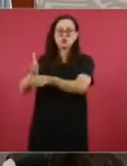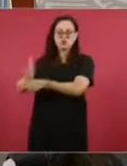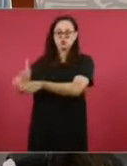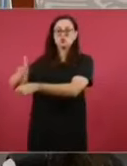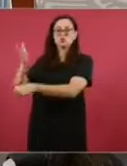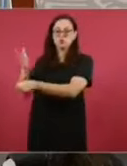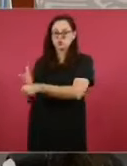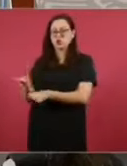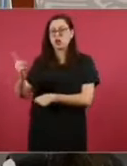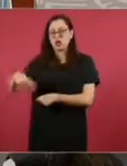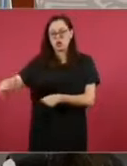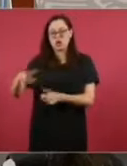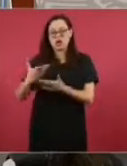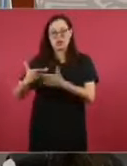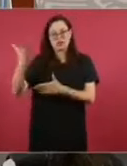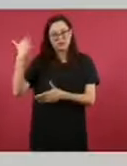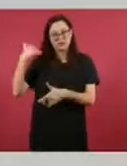servidoras públicas responsables.